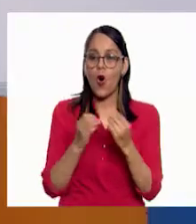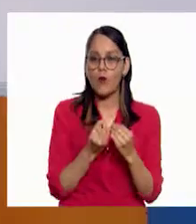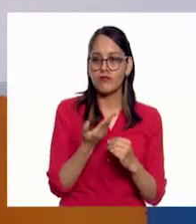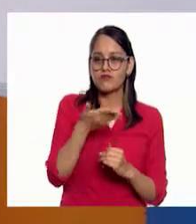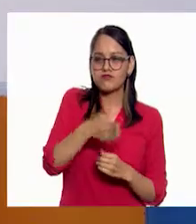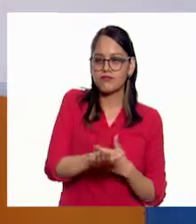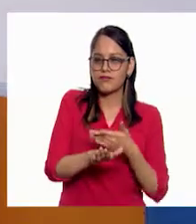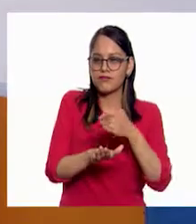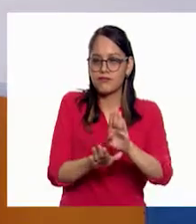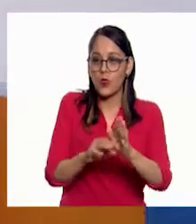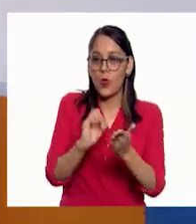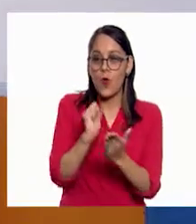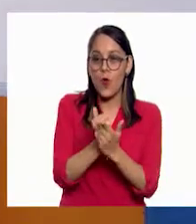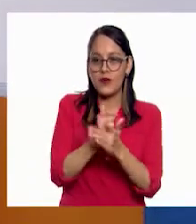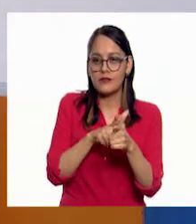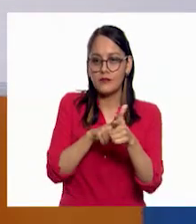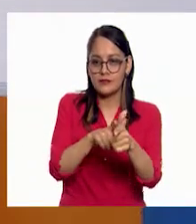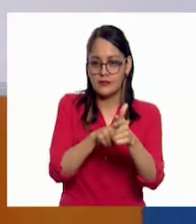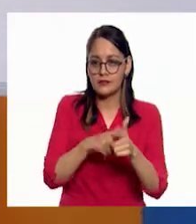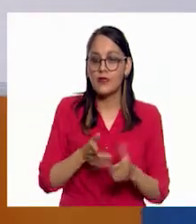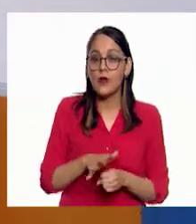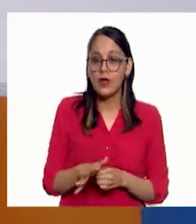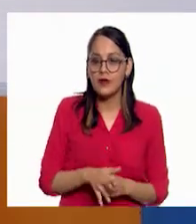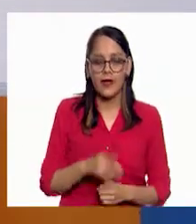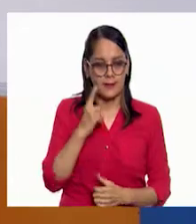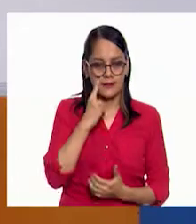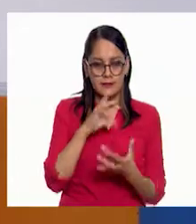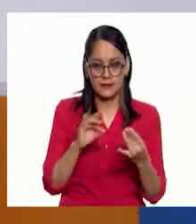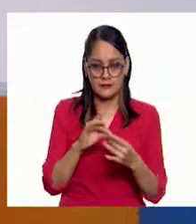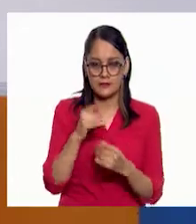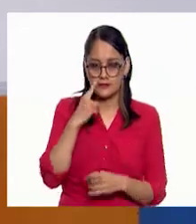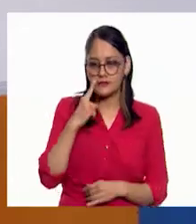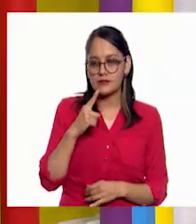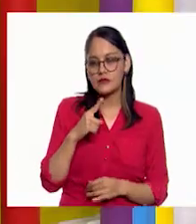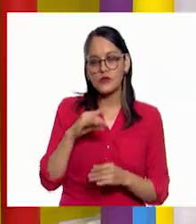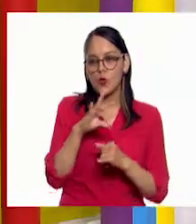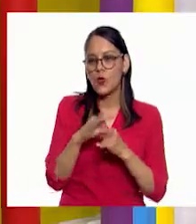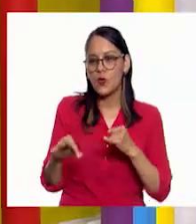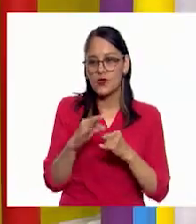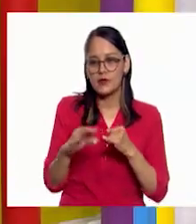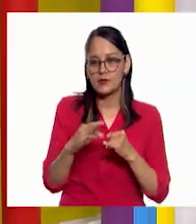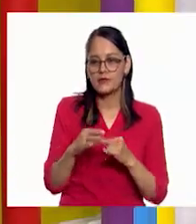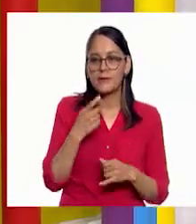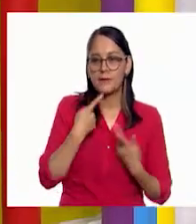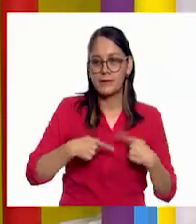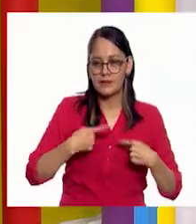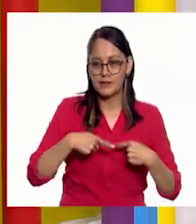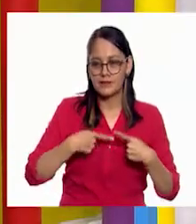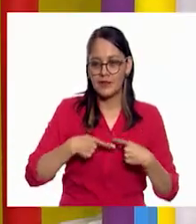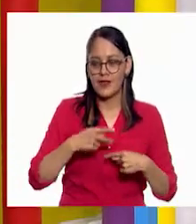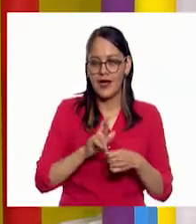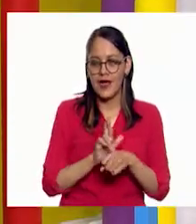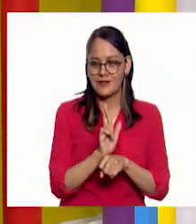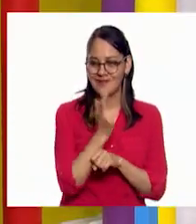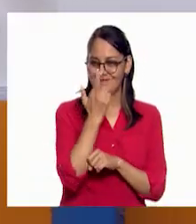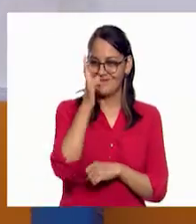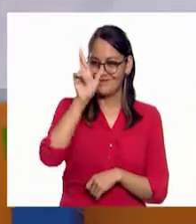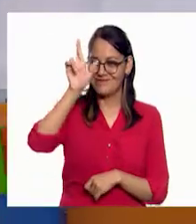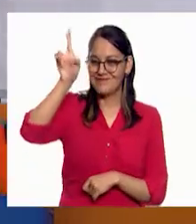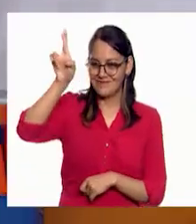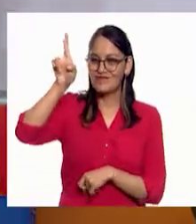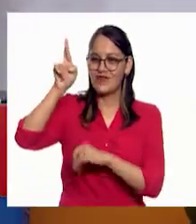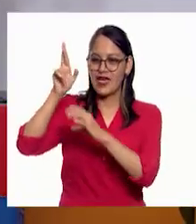superficie no es lisa, es la que a continuación voy a poner. ¿Y la menos importante sería la de las huellas de los astronautas? Para mí sí,